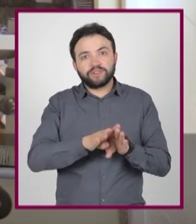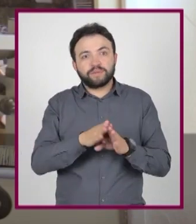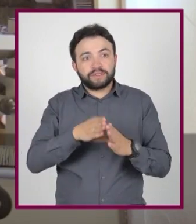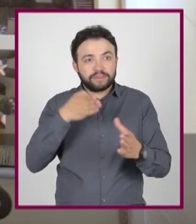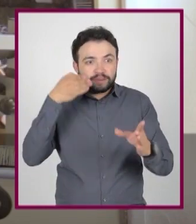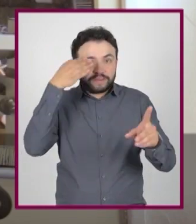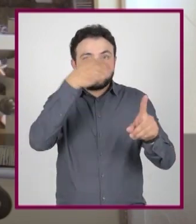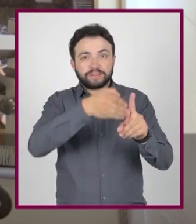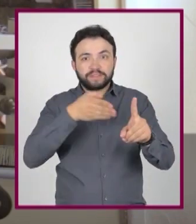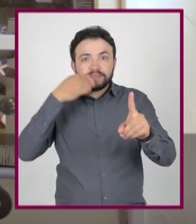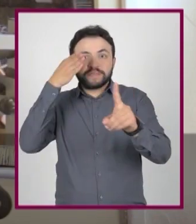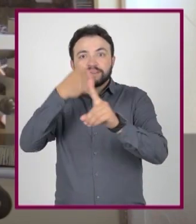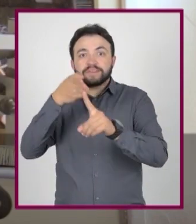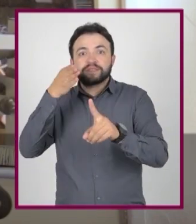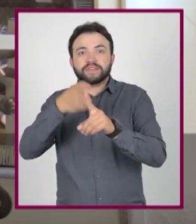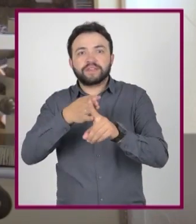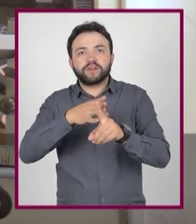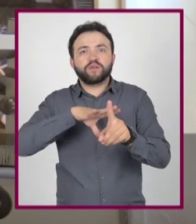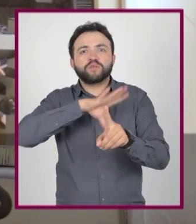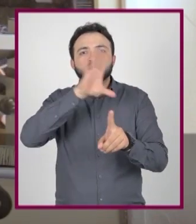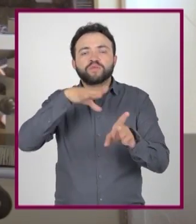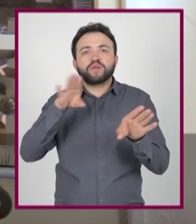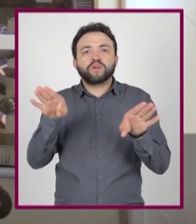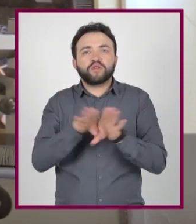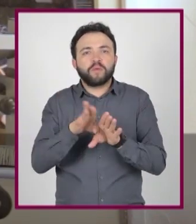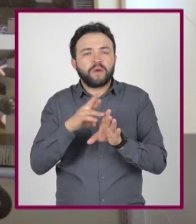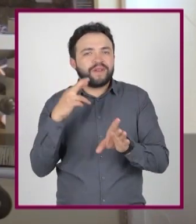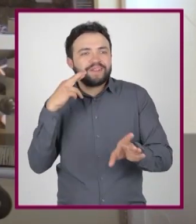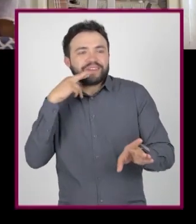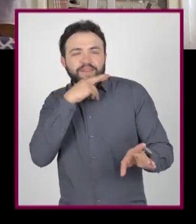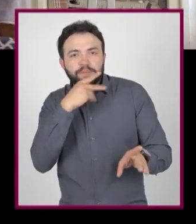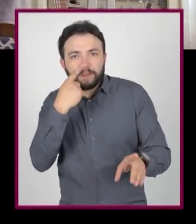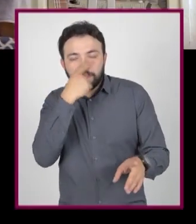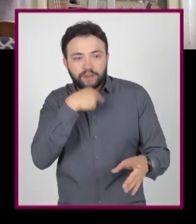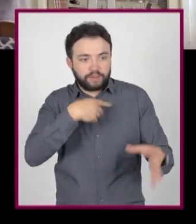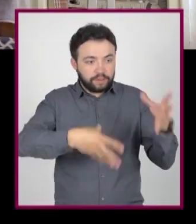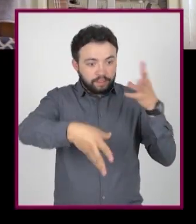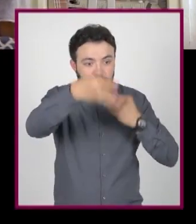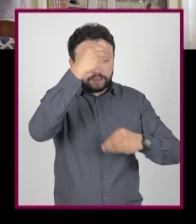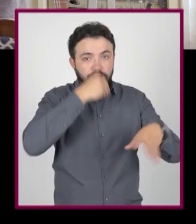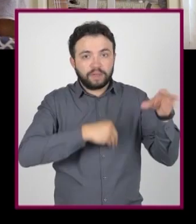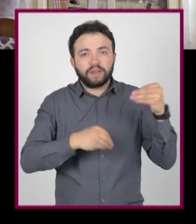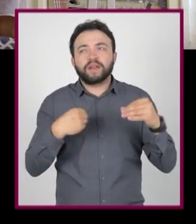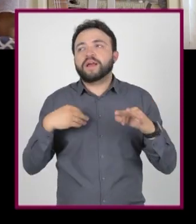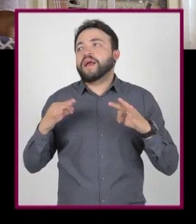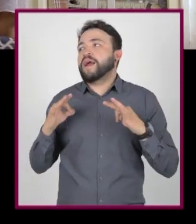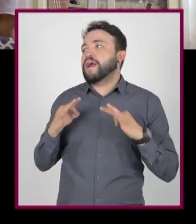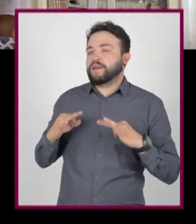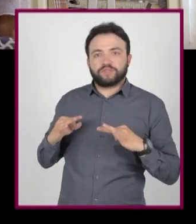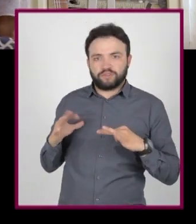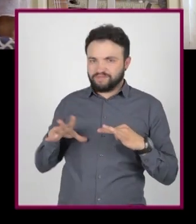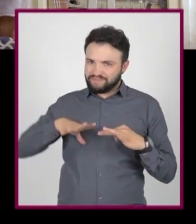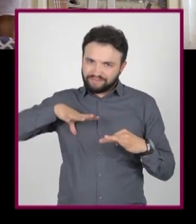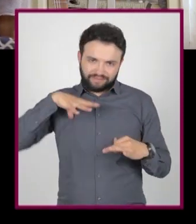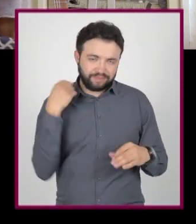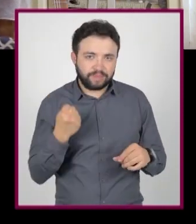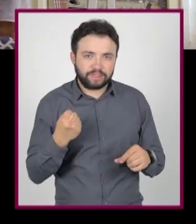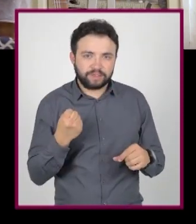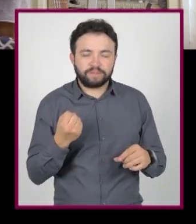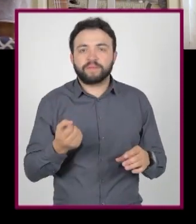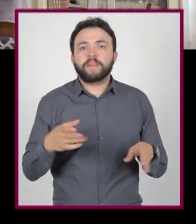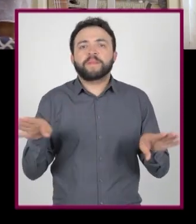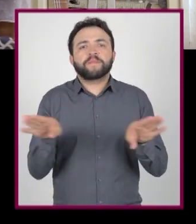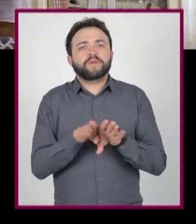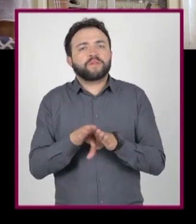total, buscar la forma de encontrar un feedback de inmediato y salir de nuestra zona de confort. ¿Cómo te iría si